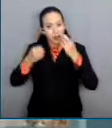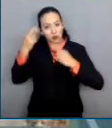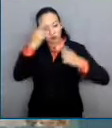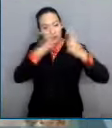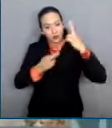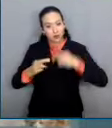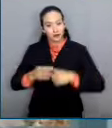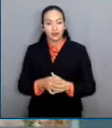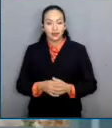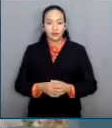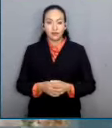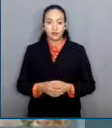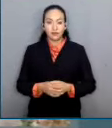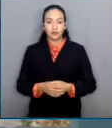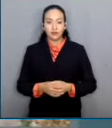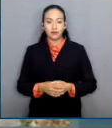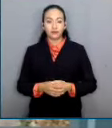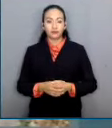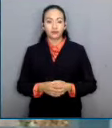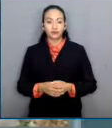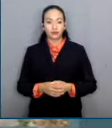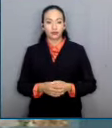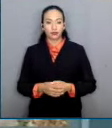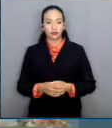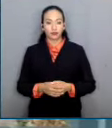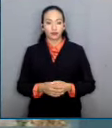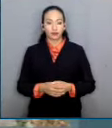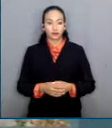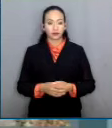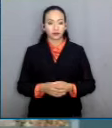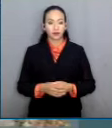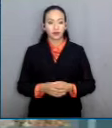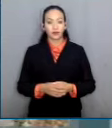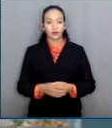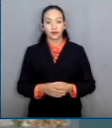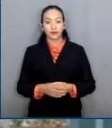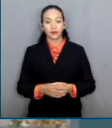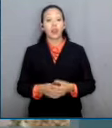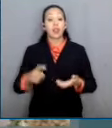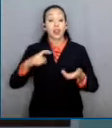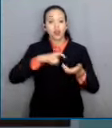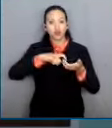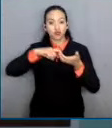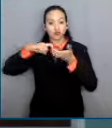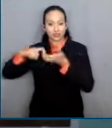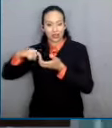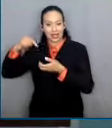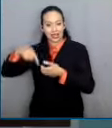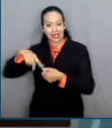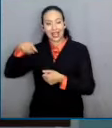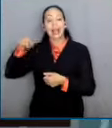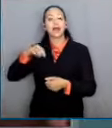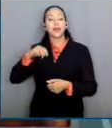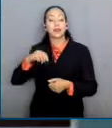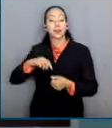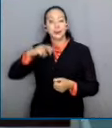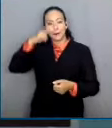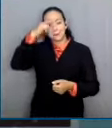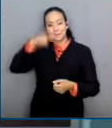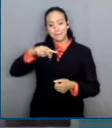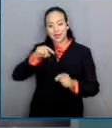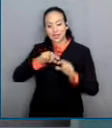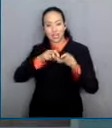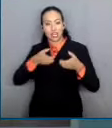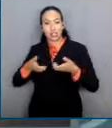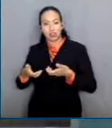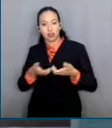Una grúa lanzadora de dobelas que forma parte de las obras del Tren Interurbano México-Toluca se desplomó en las inmediaciones de la